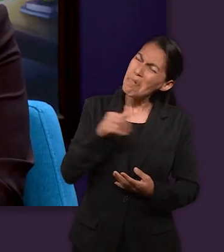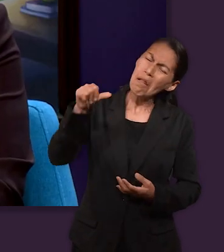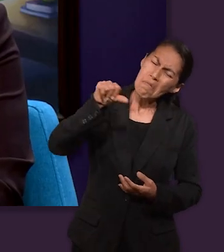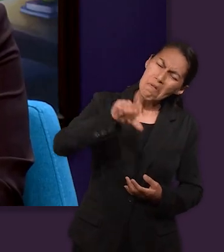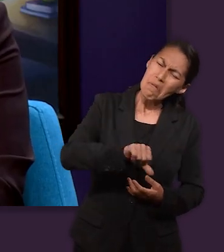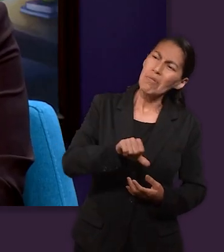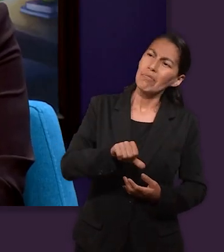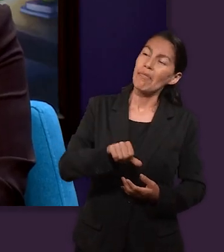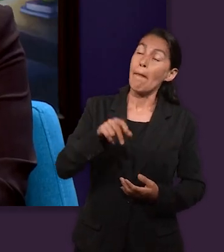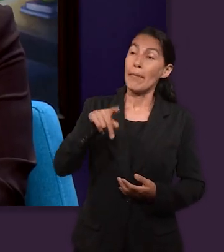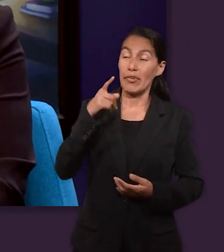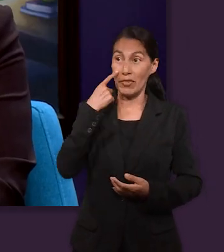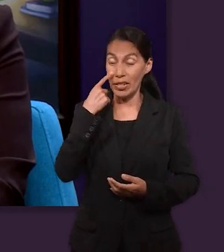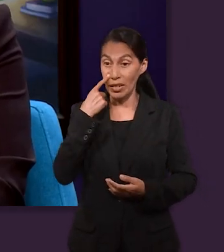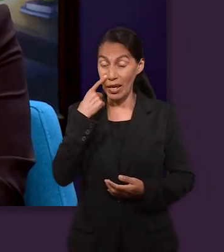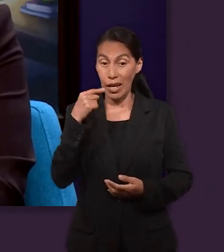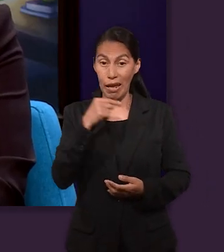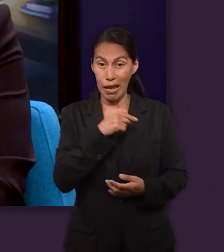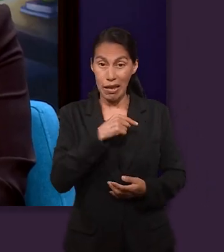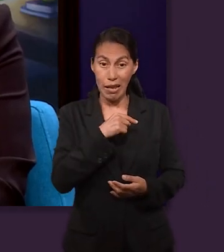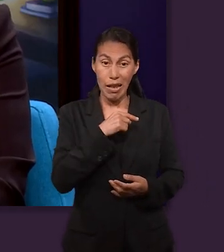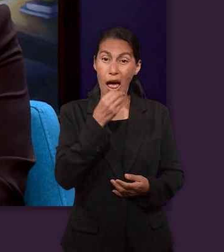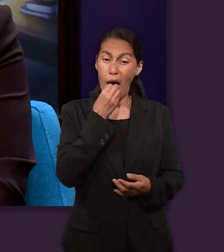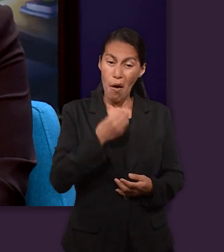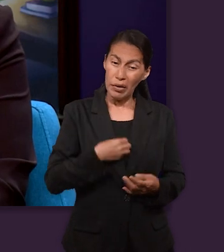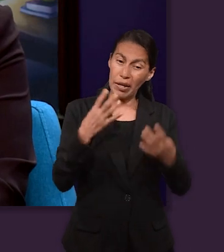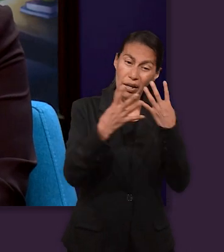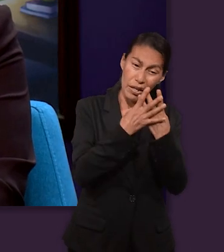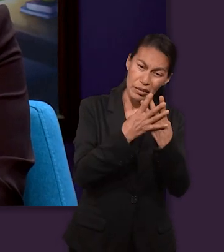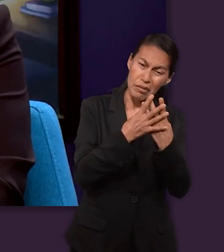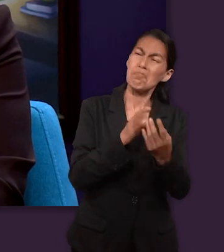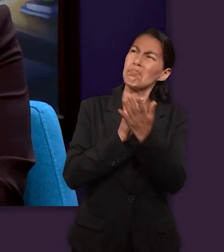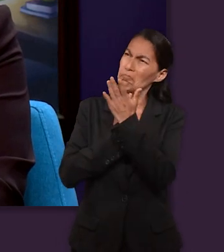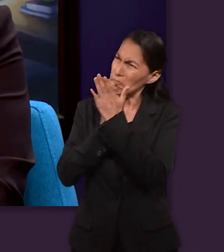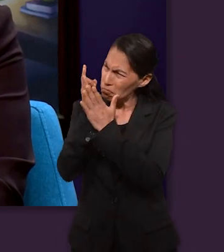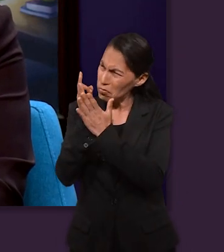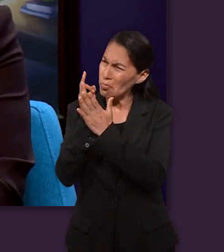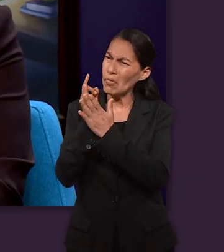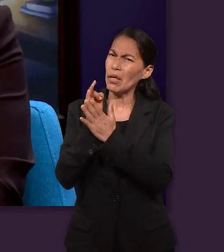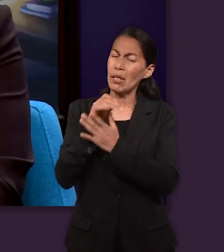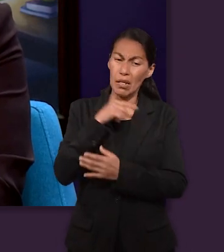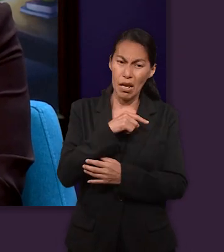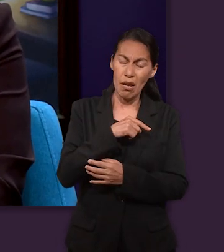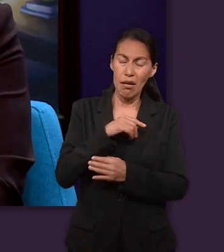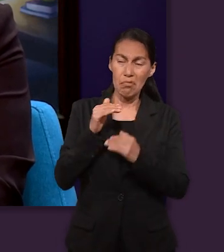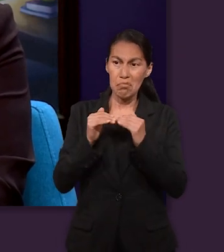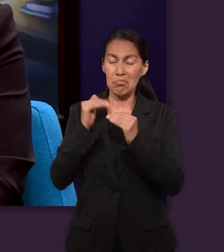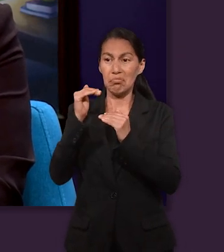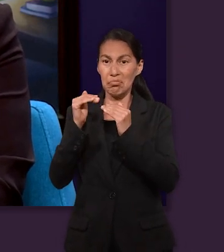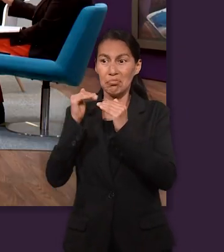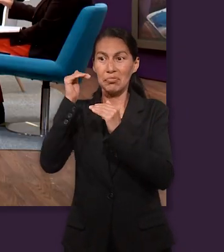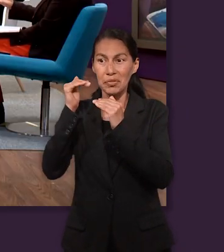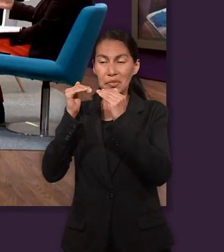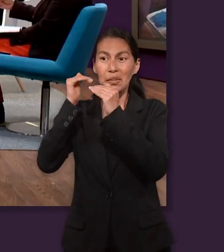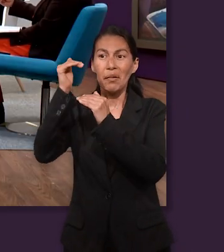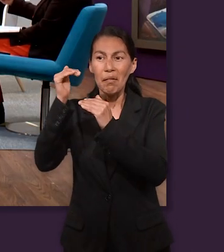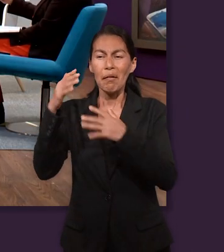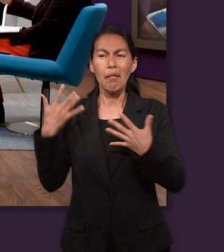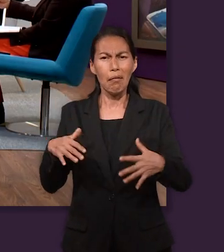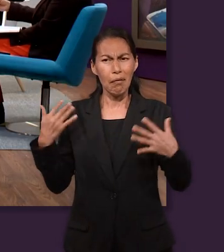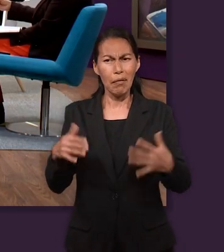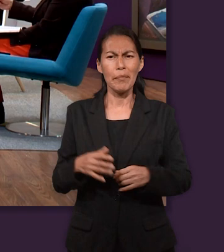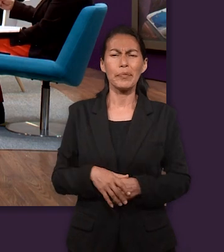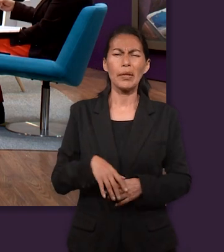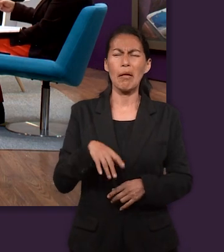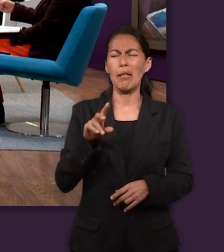mal en peor. Pero aún en la cárcel comienza a brillar, como nos habías puntualizado. Y cuando dos de